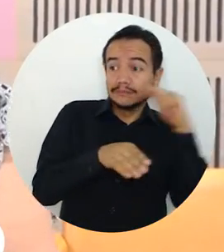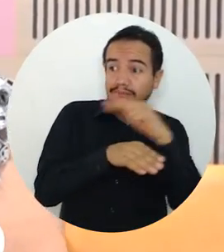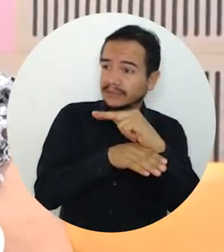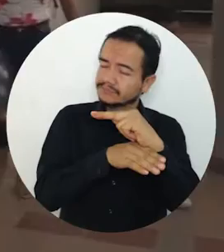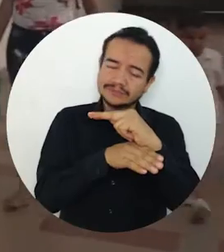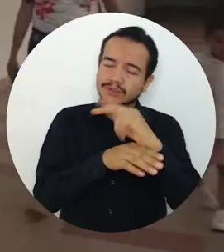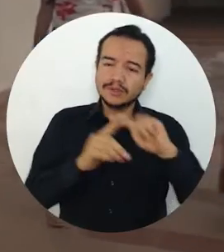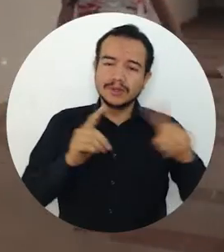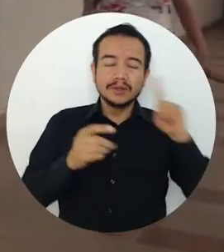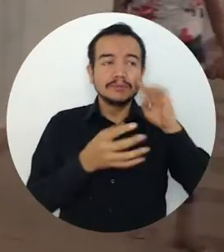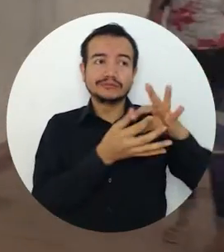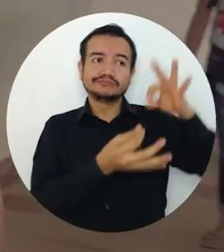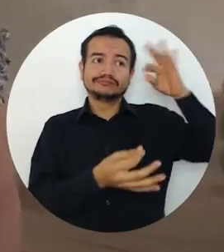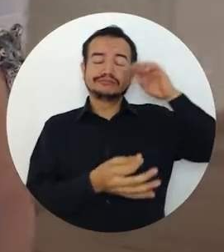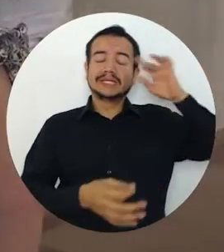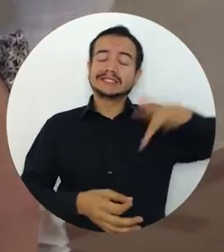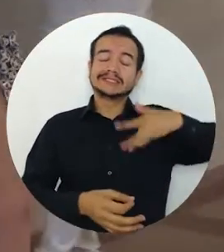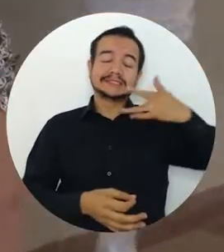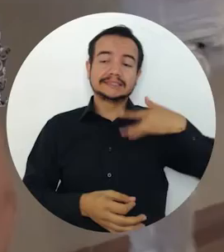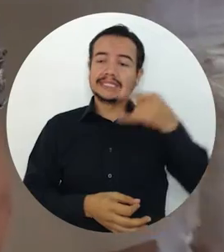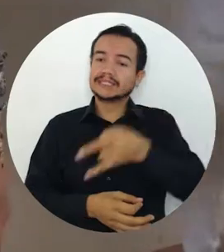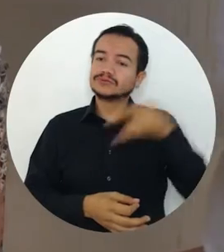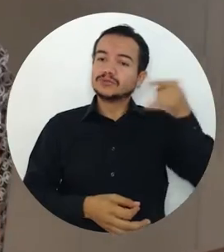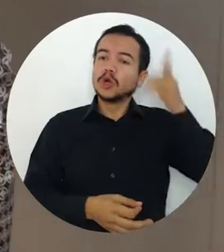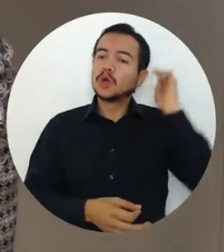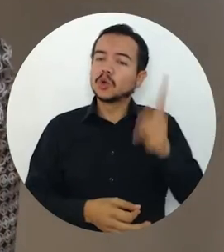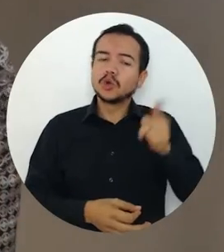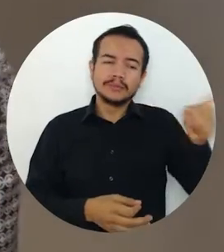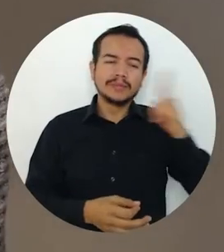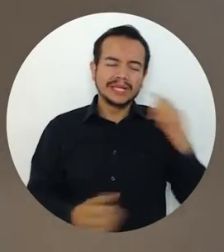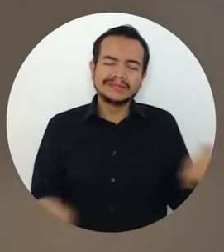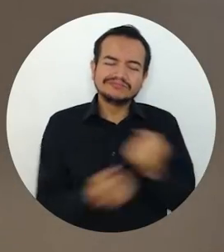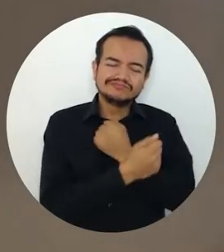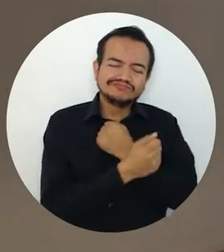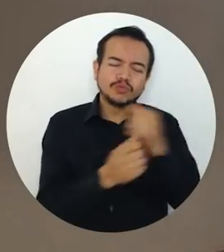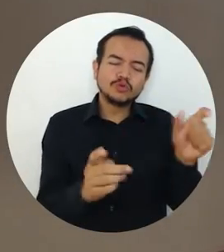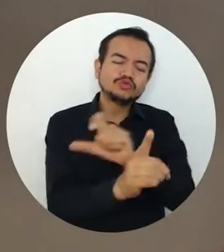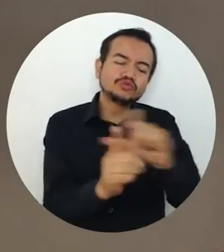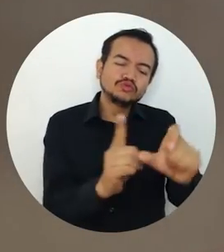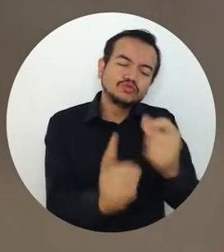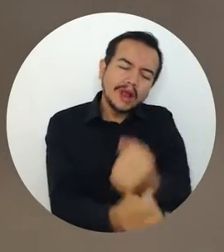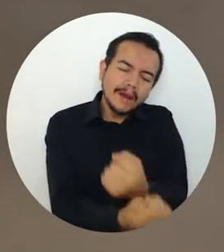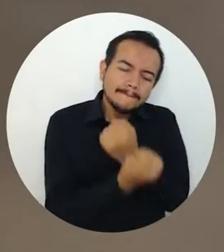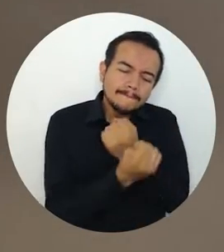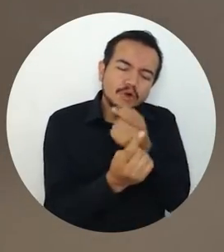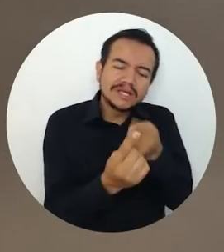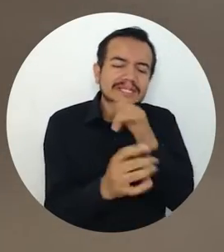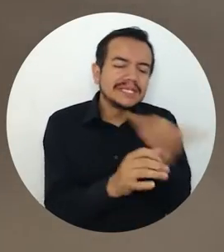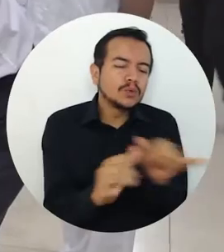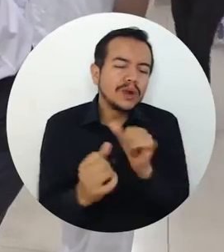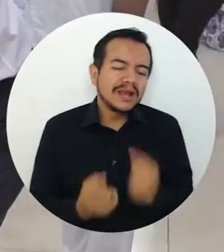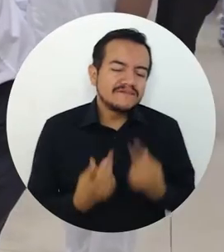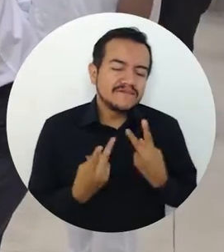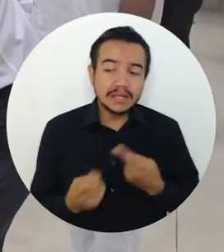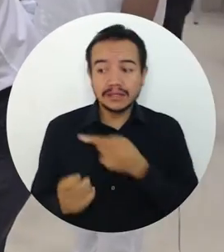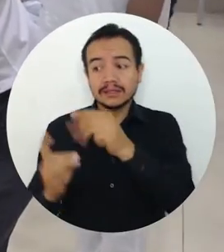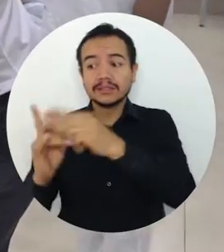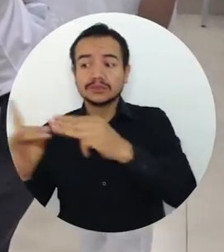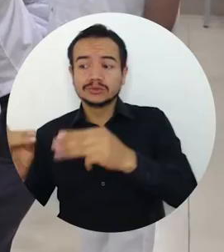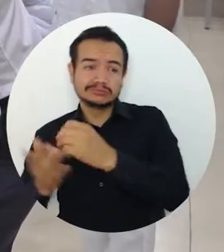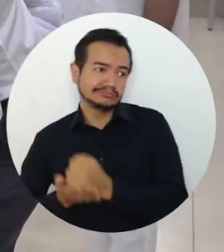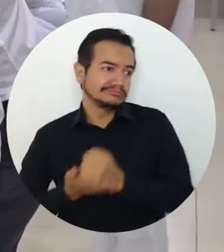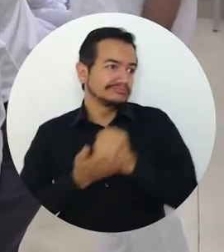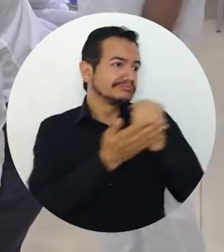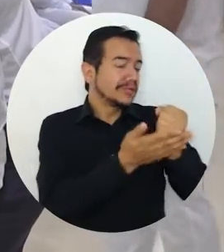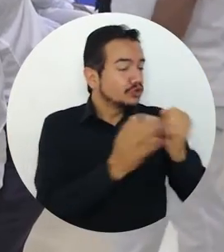físicamente, espiritualmente lo está sintiendo, porque él amaba su cultura, para él era su vida, y aquí le dieron la